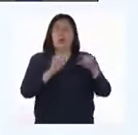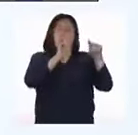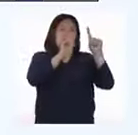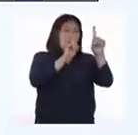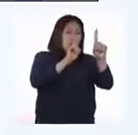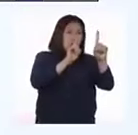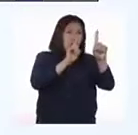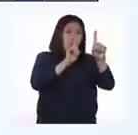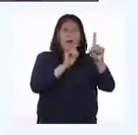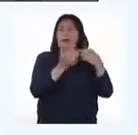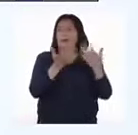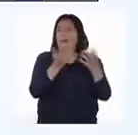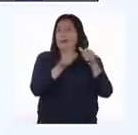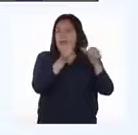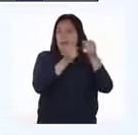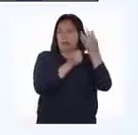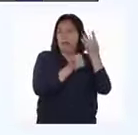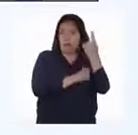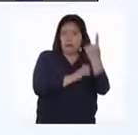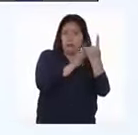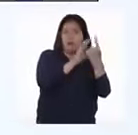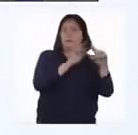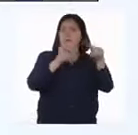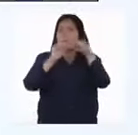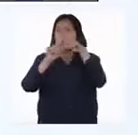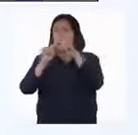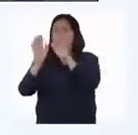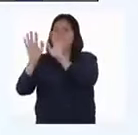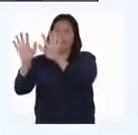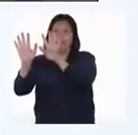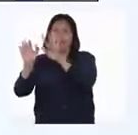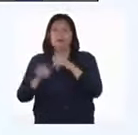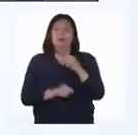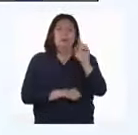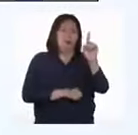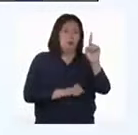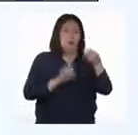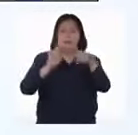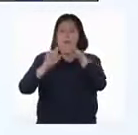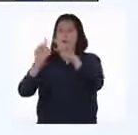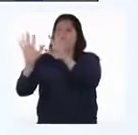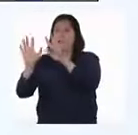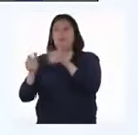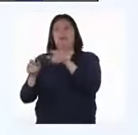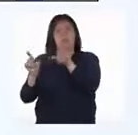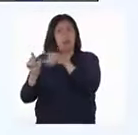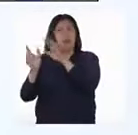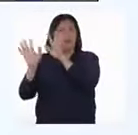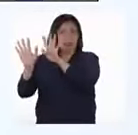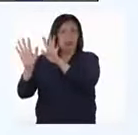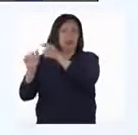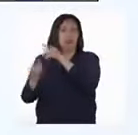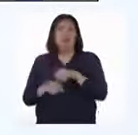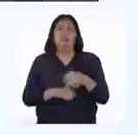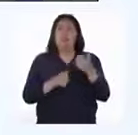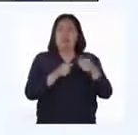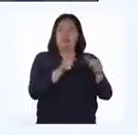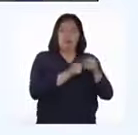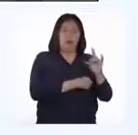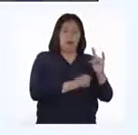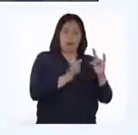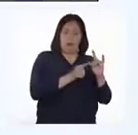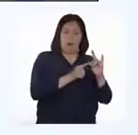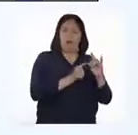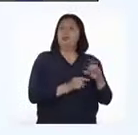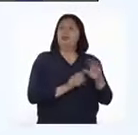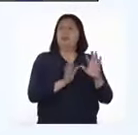el número de sectores en esta columna, por 10. O sea, 1 por 10 nos da 10 sectores y el número de vicuñas